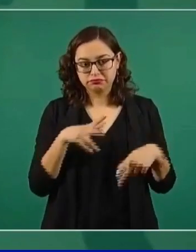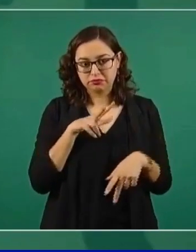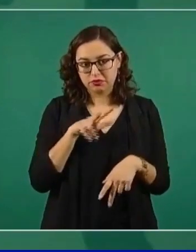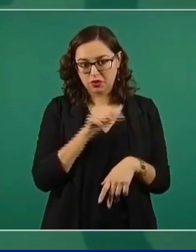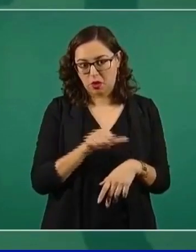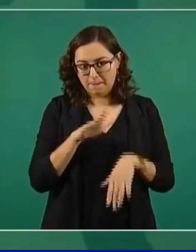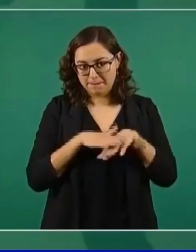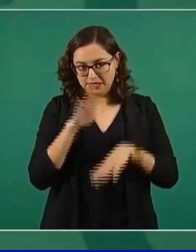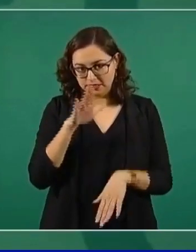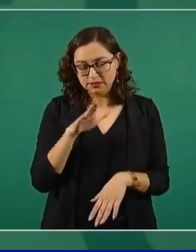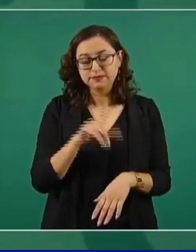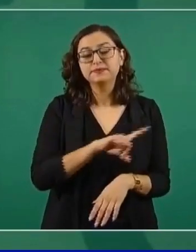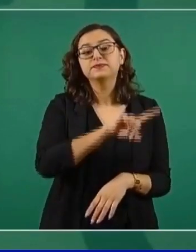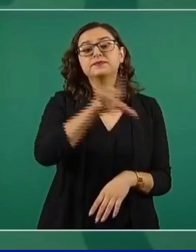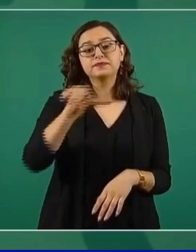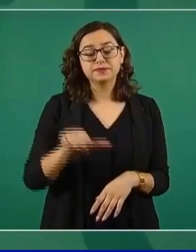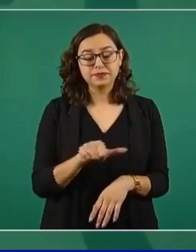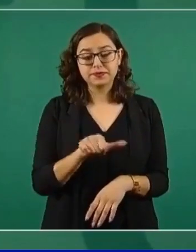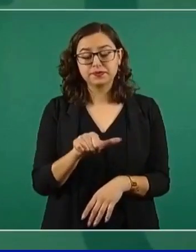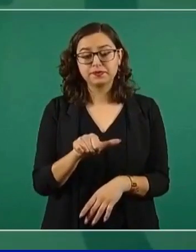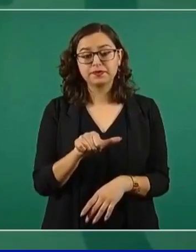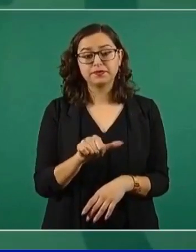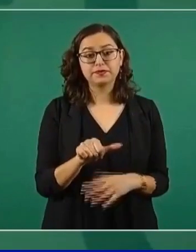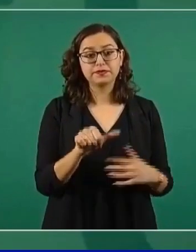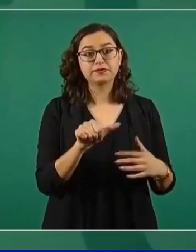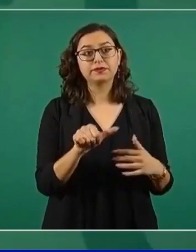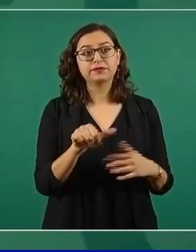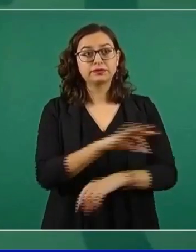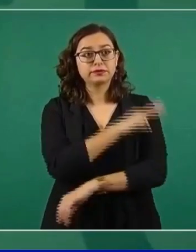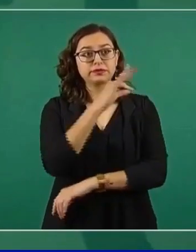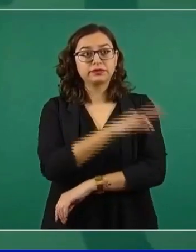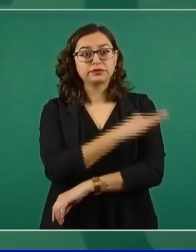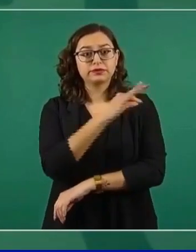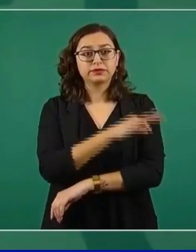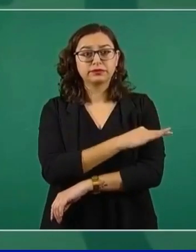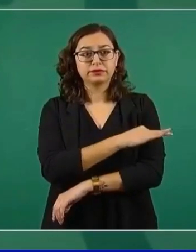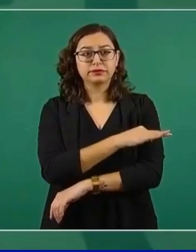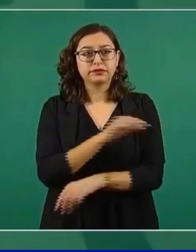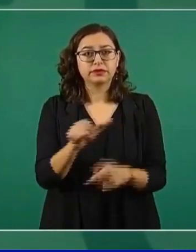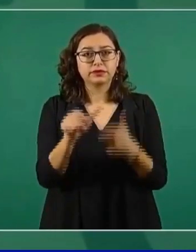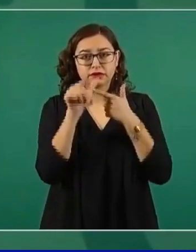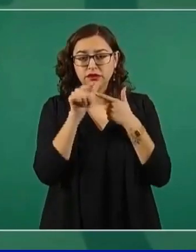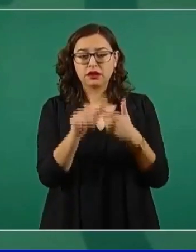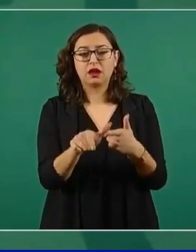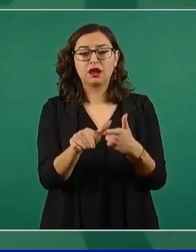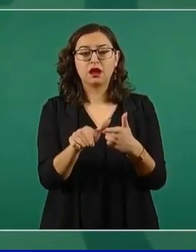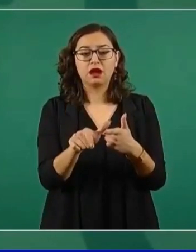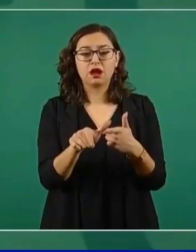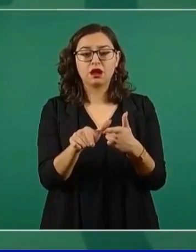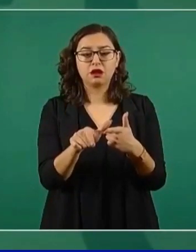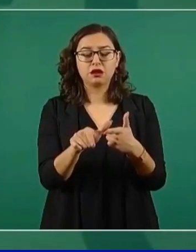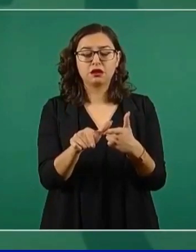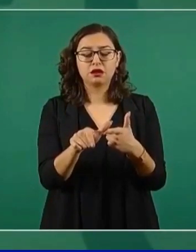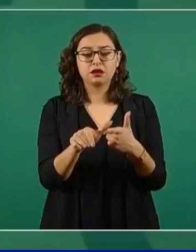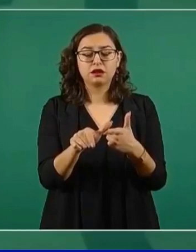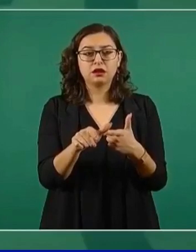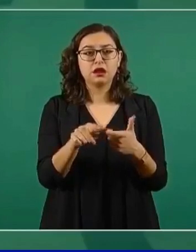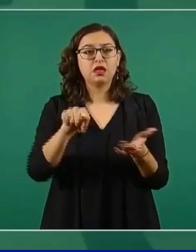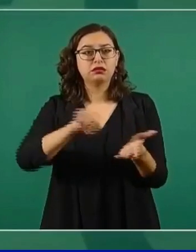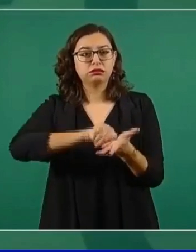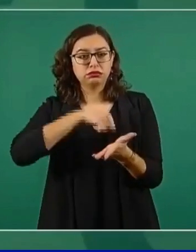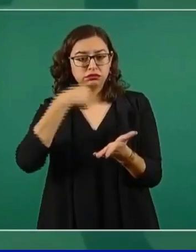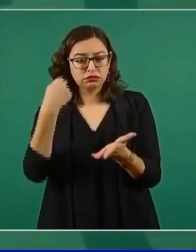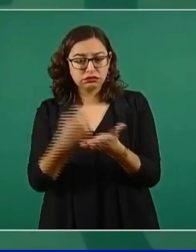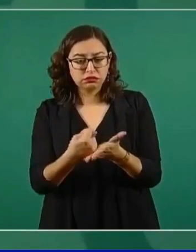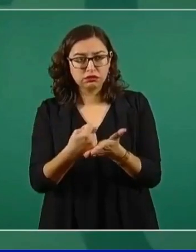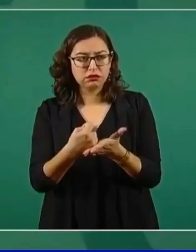en Tamaulipas,